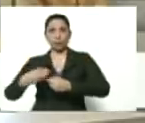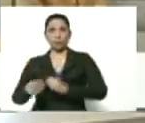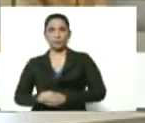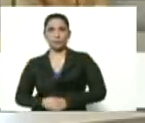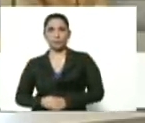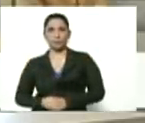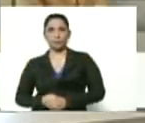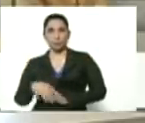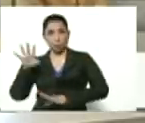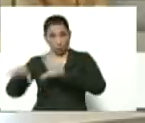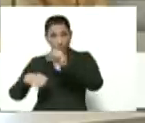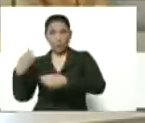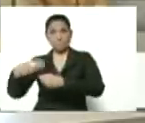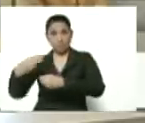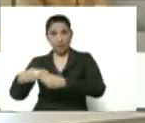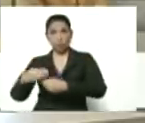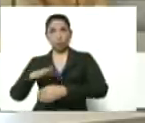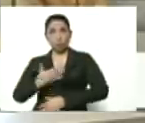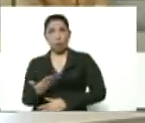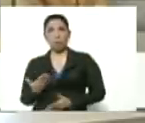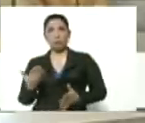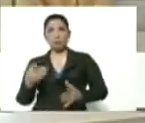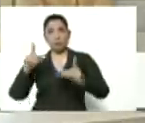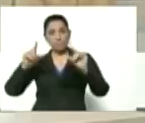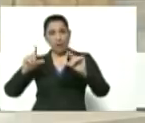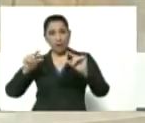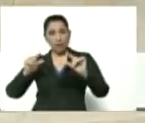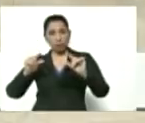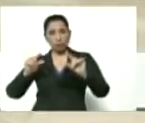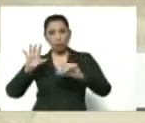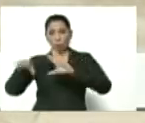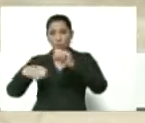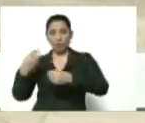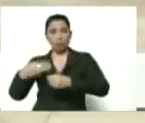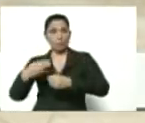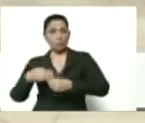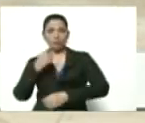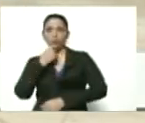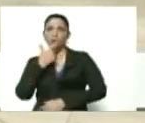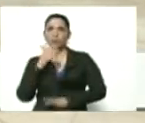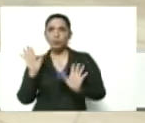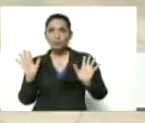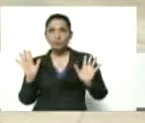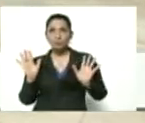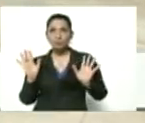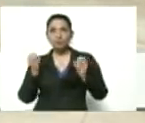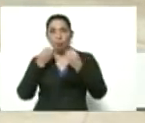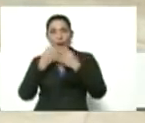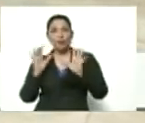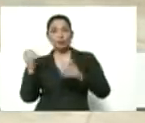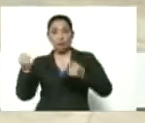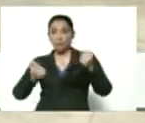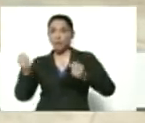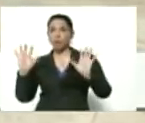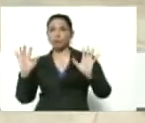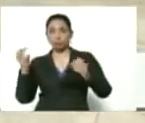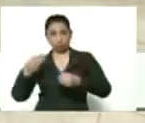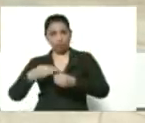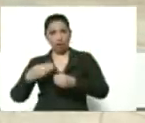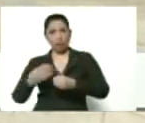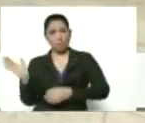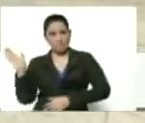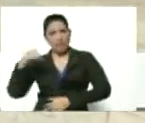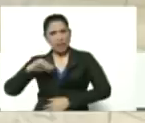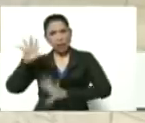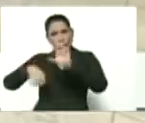y compren Petro! ¡Le va a salir barato, bonito y bueno! ¡En Petro! ¡Vengan y